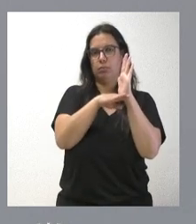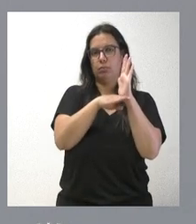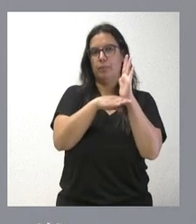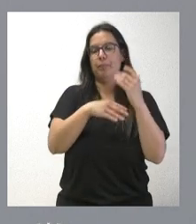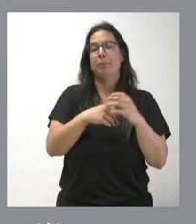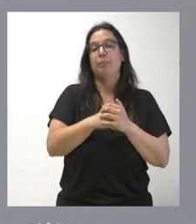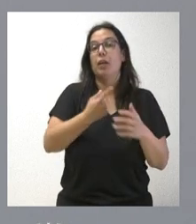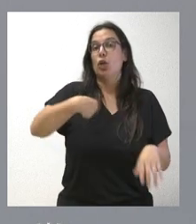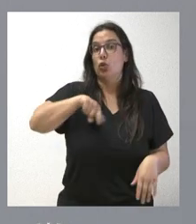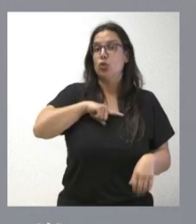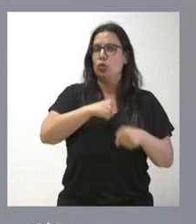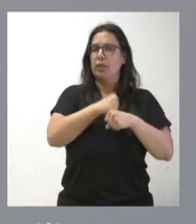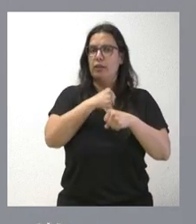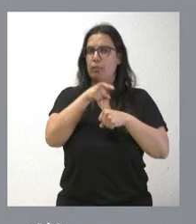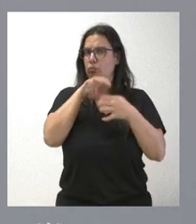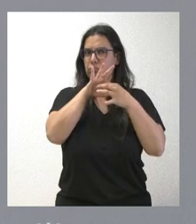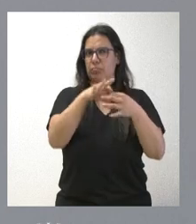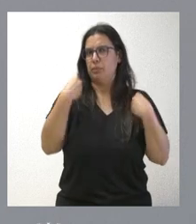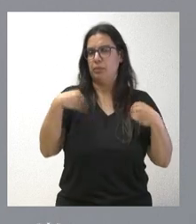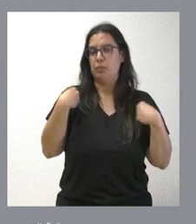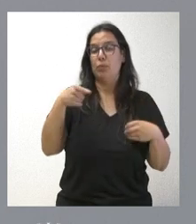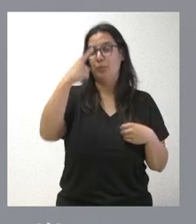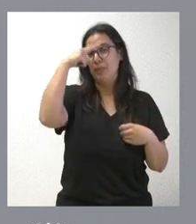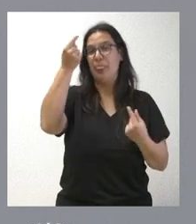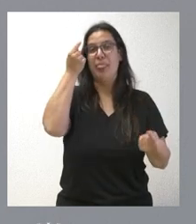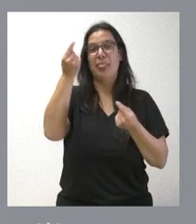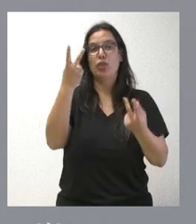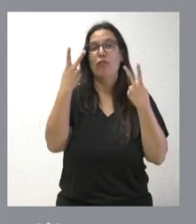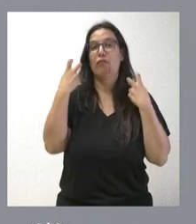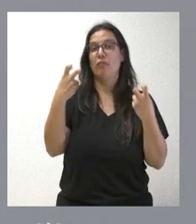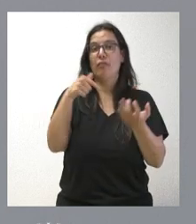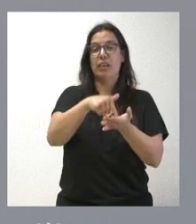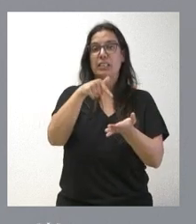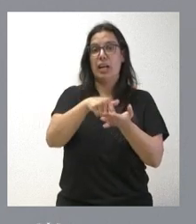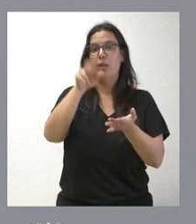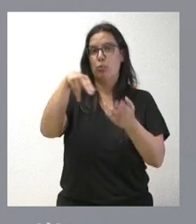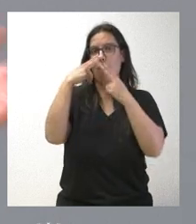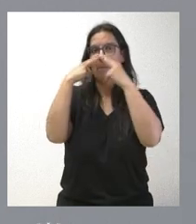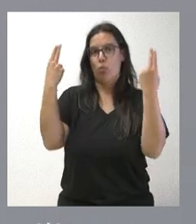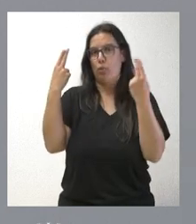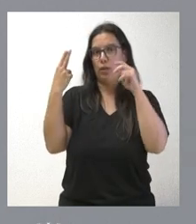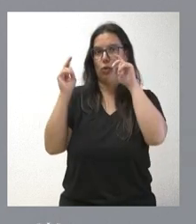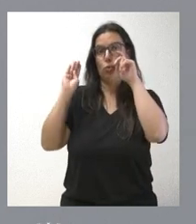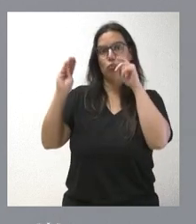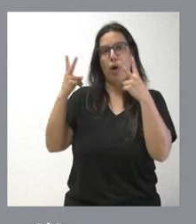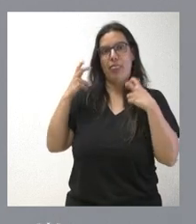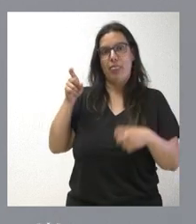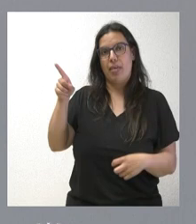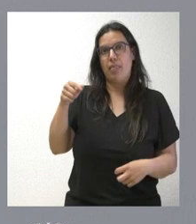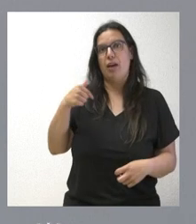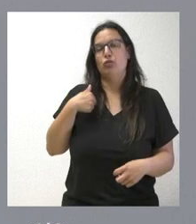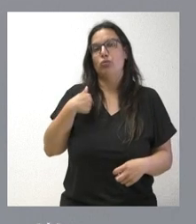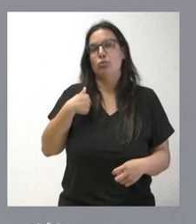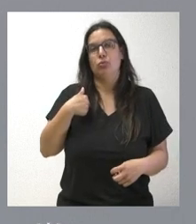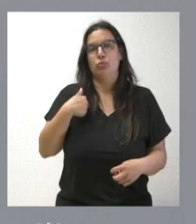trabajamos en esa dirección. Sabe usted que los datos fiscales son públicos los que determina la agencia tributaria y, por tanto, yo no estoy en condiciones